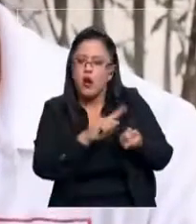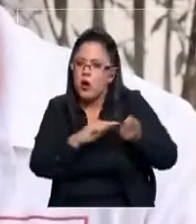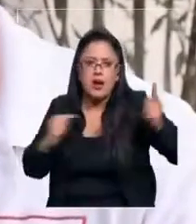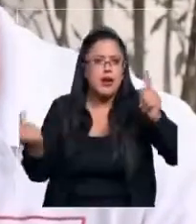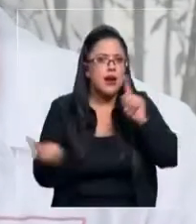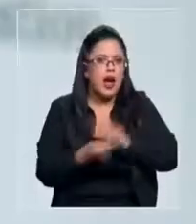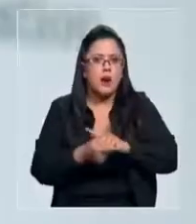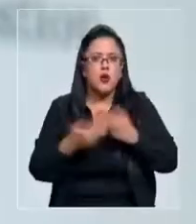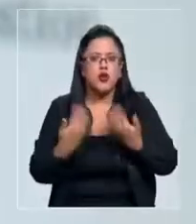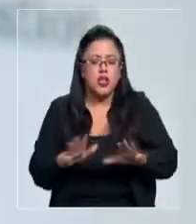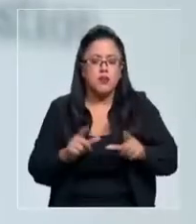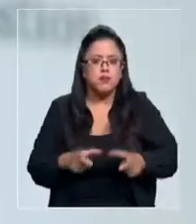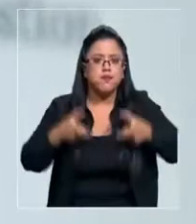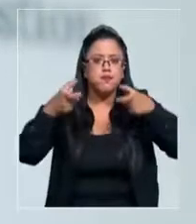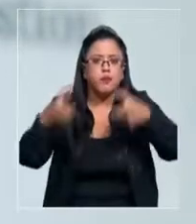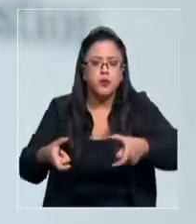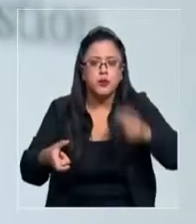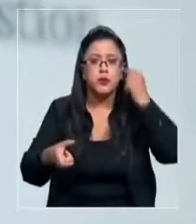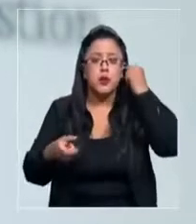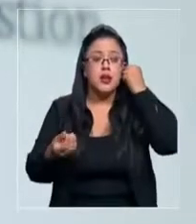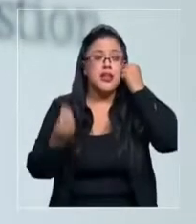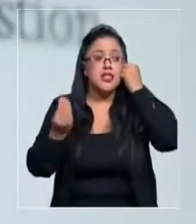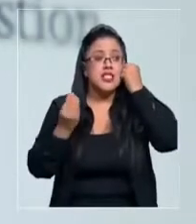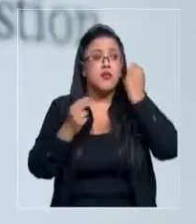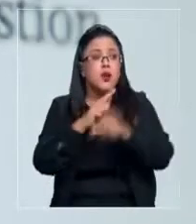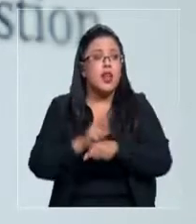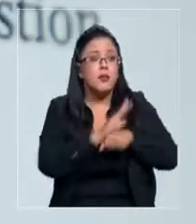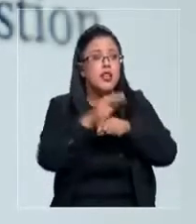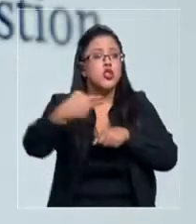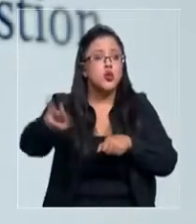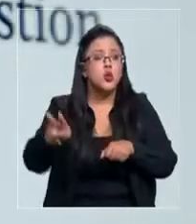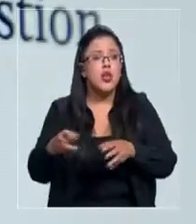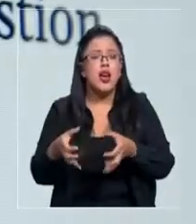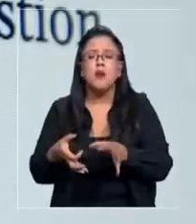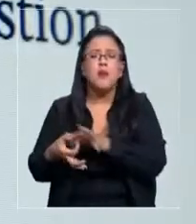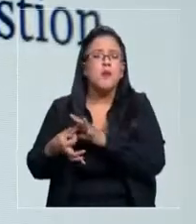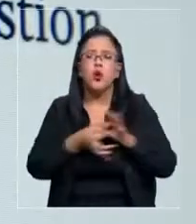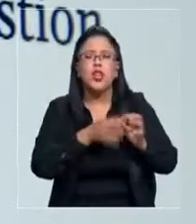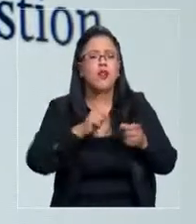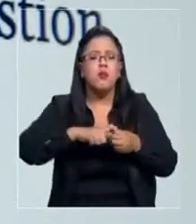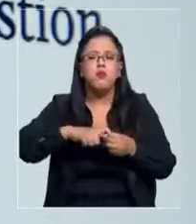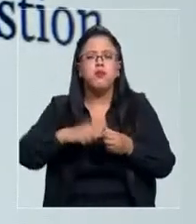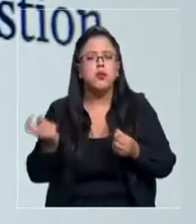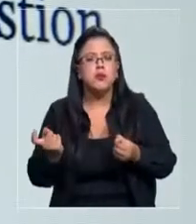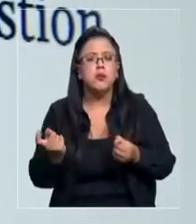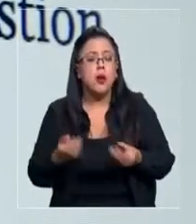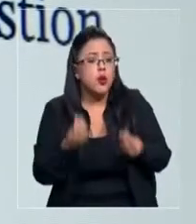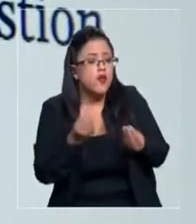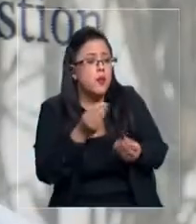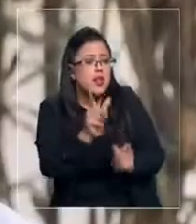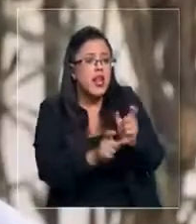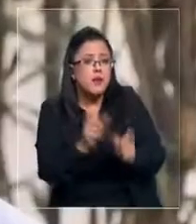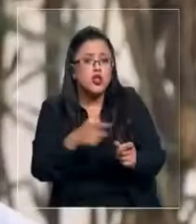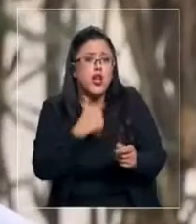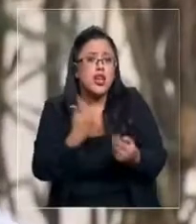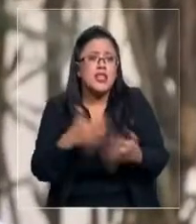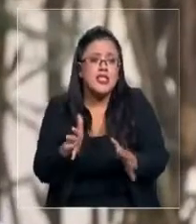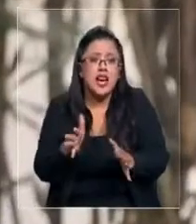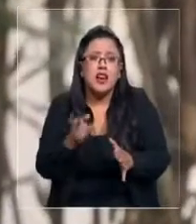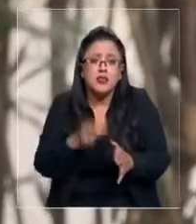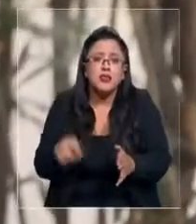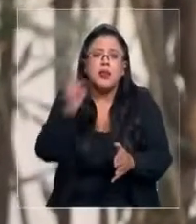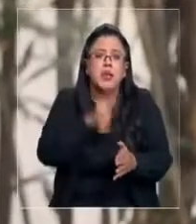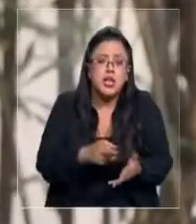valor en cuenta corriente. Si fue tan buena la gestión de ustedes, ¿por qué lo sacan? Porque la gente tiene su derecho a réplica. Pero nadie saca a una